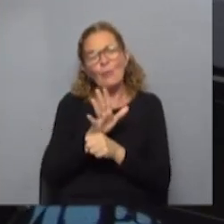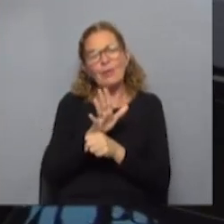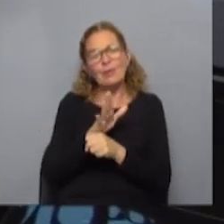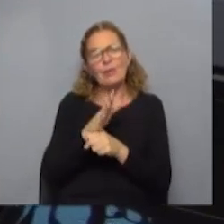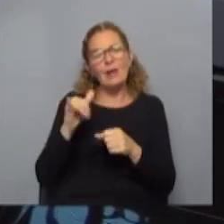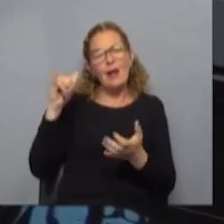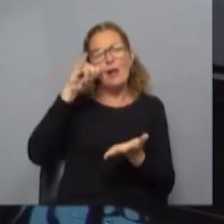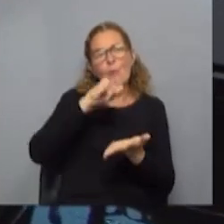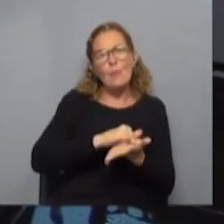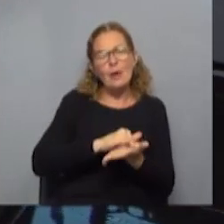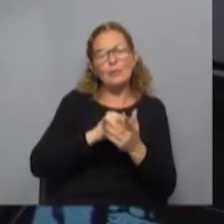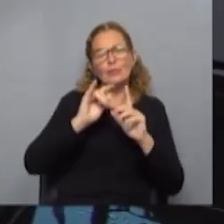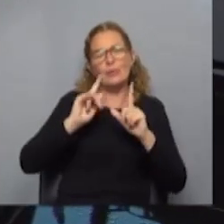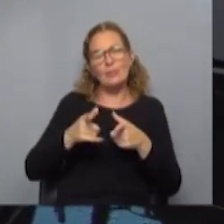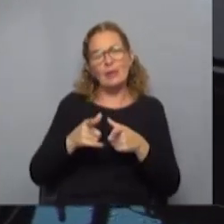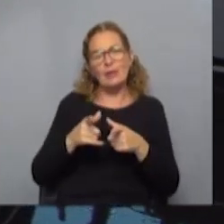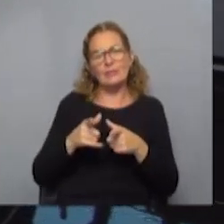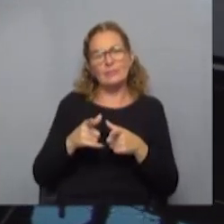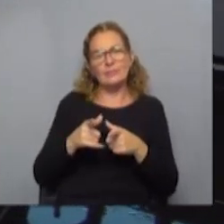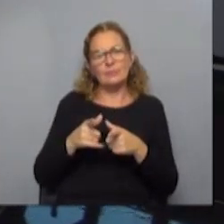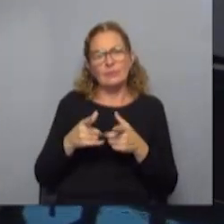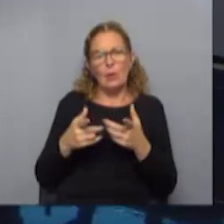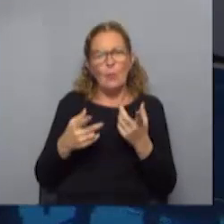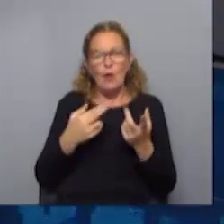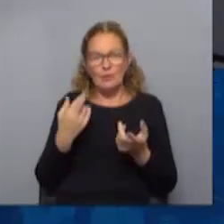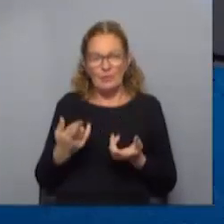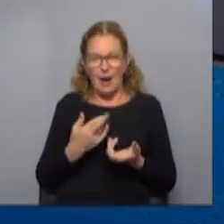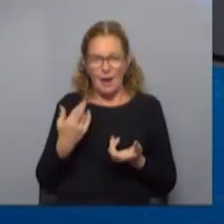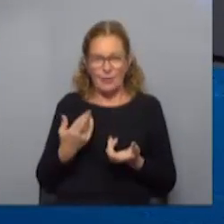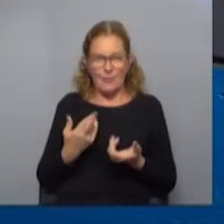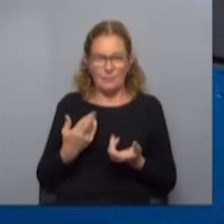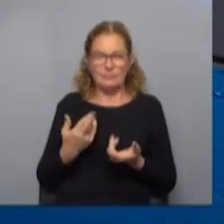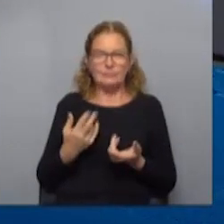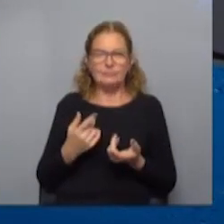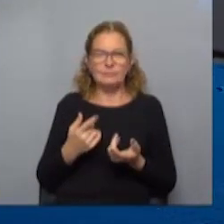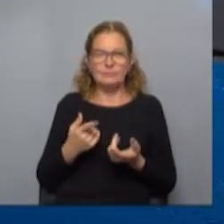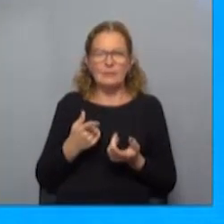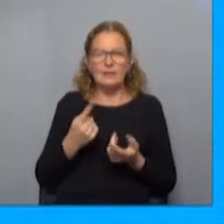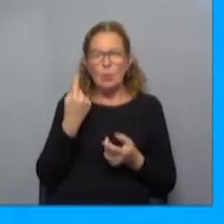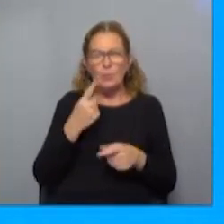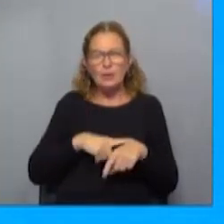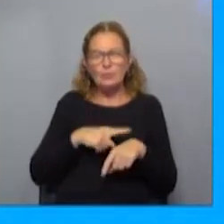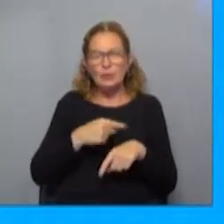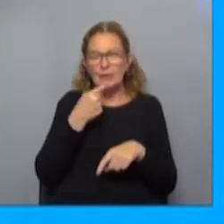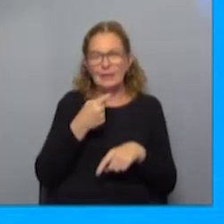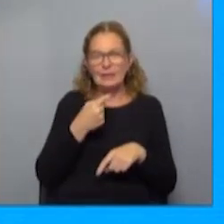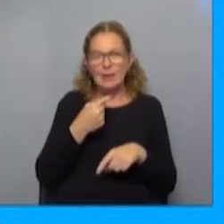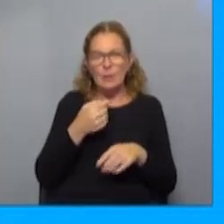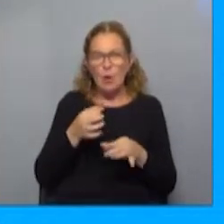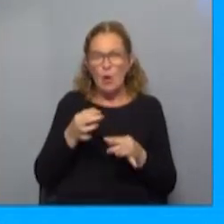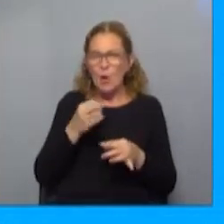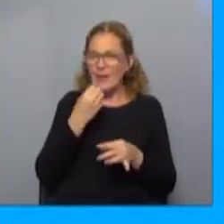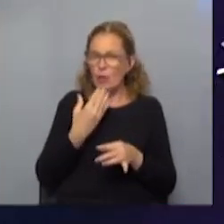el aeropuerto tuvo un movimiento inusitado para lo que era la actividad del aeropuerto. Rodríguez, hace un minutito nombraba la palabra calidad.